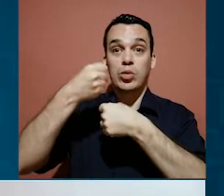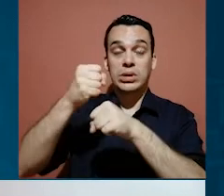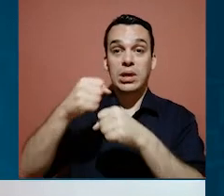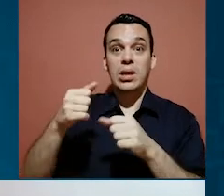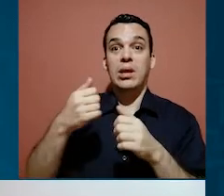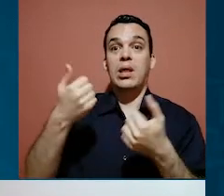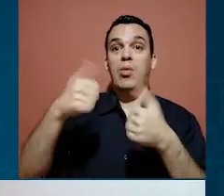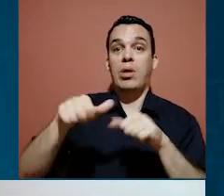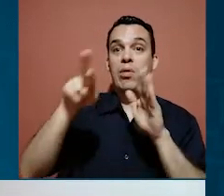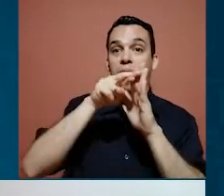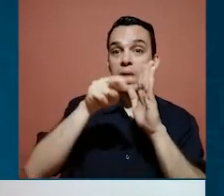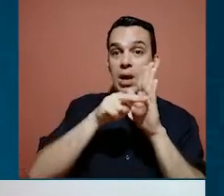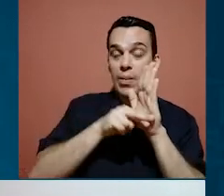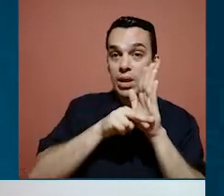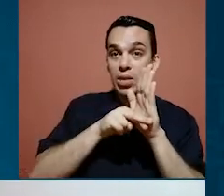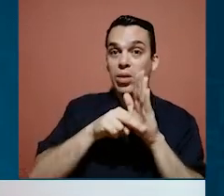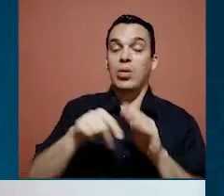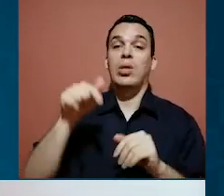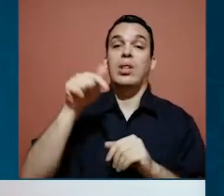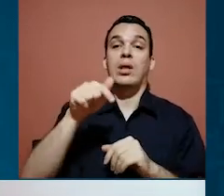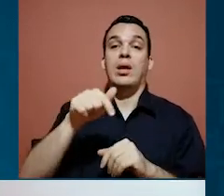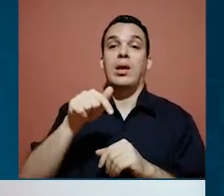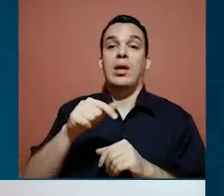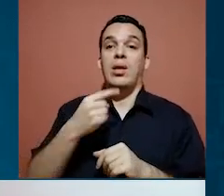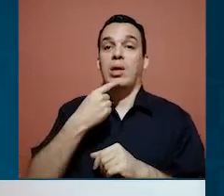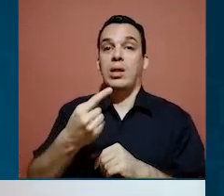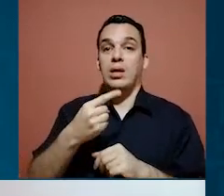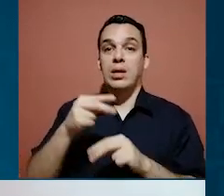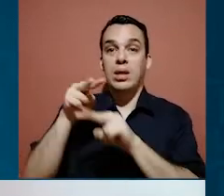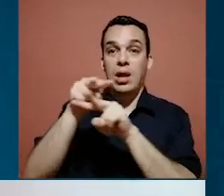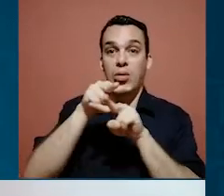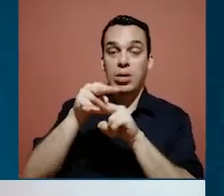al reglamento de la Contraloría de Servicios de la Municipalidad de Heredia.